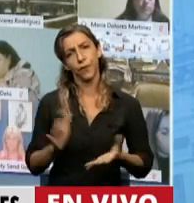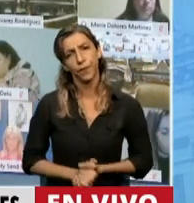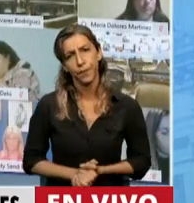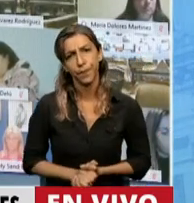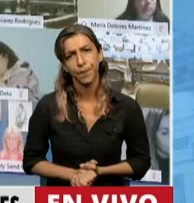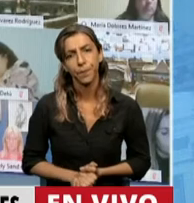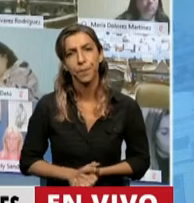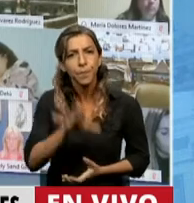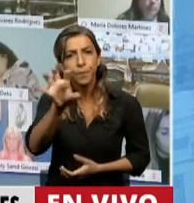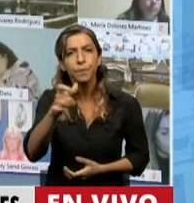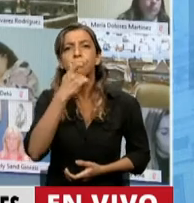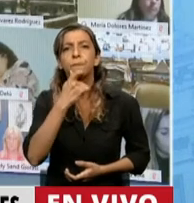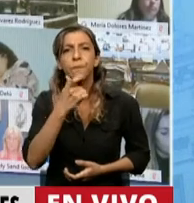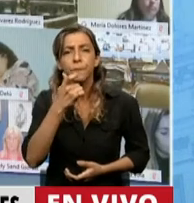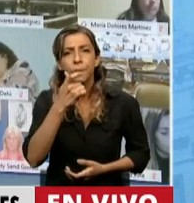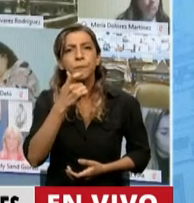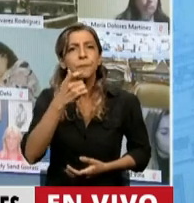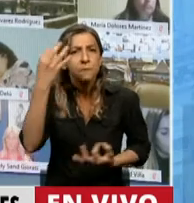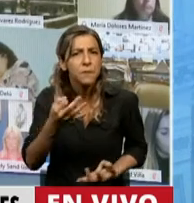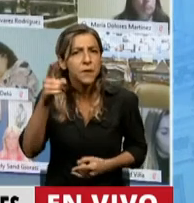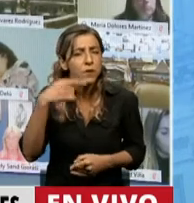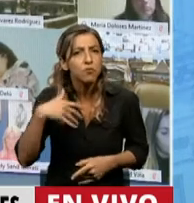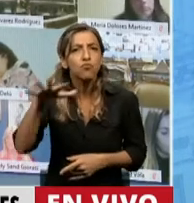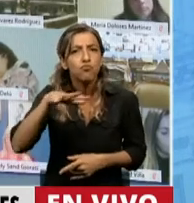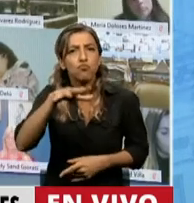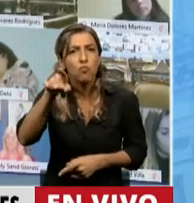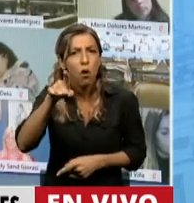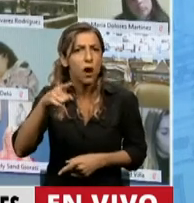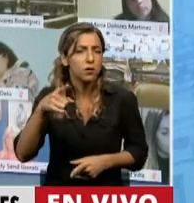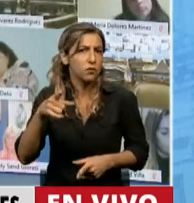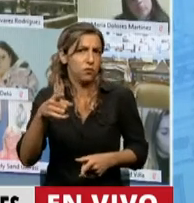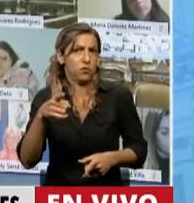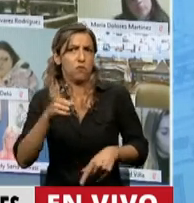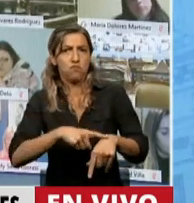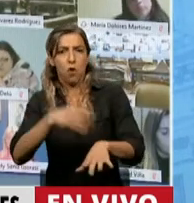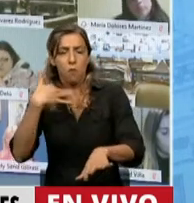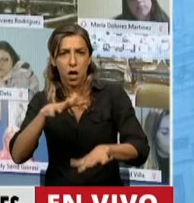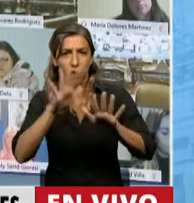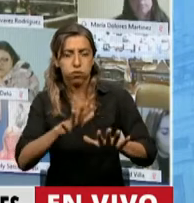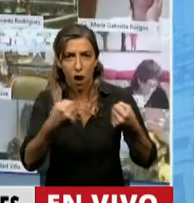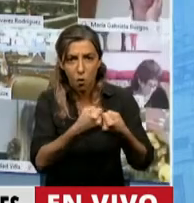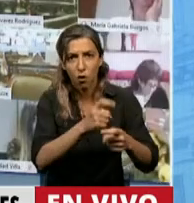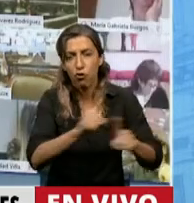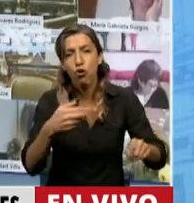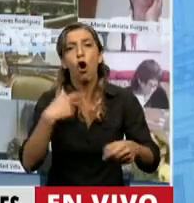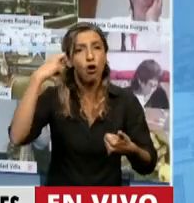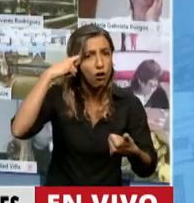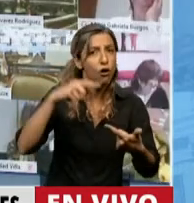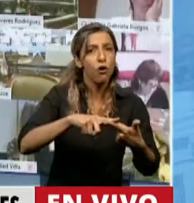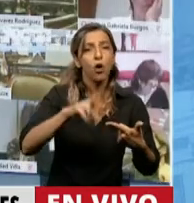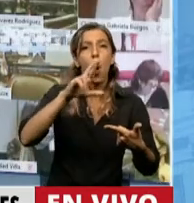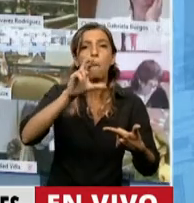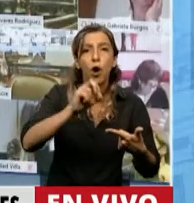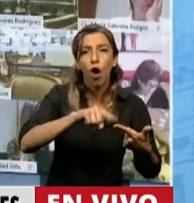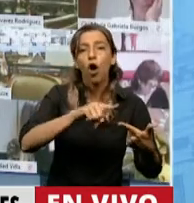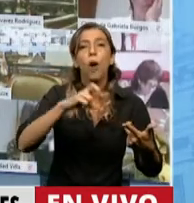la población en una pueblada tuvo que frenar el acuerdo entre el radicalismo, el PRO y el